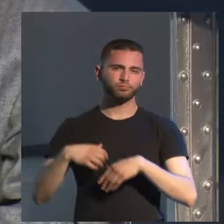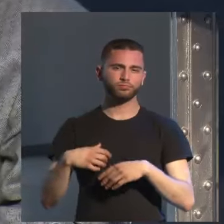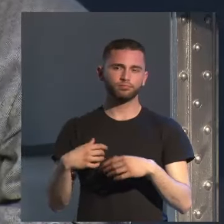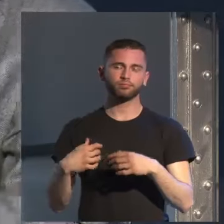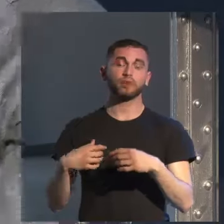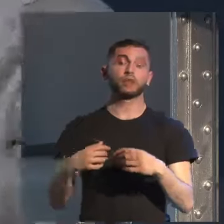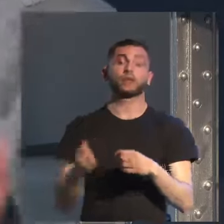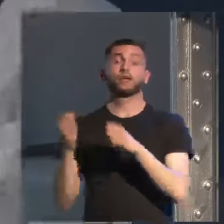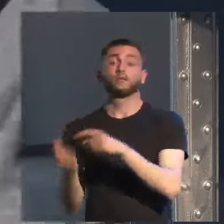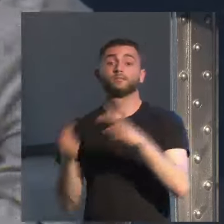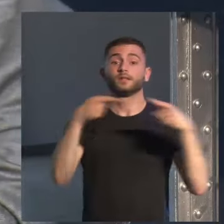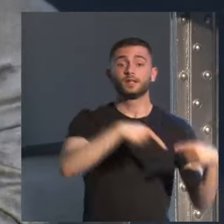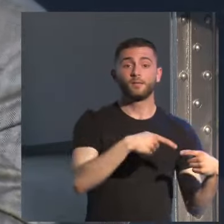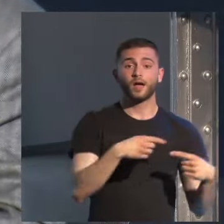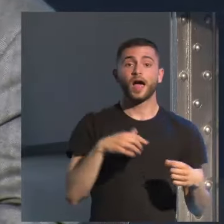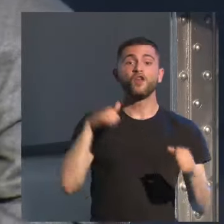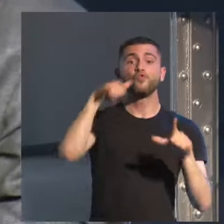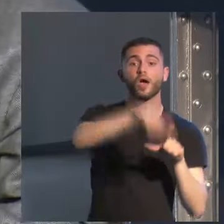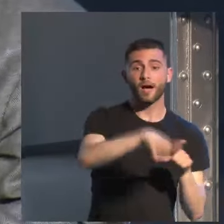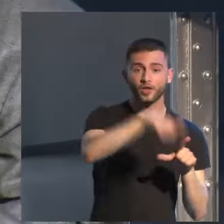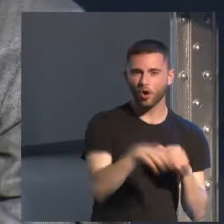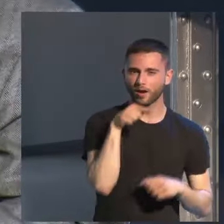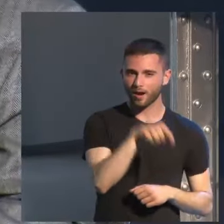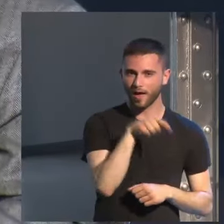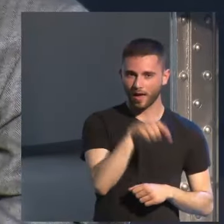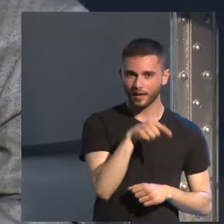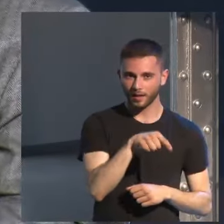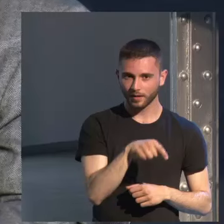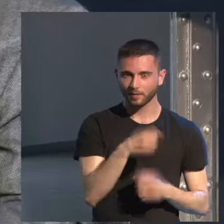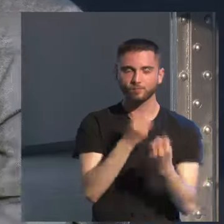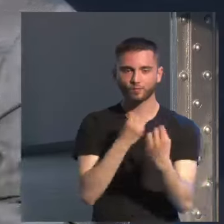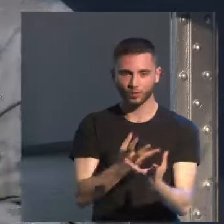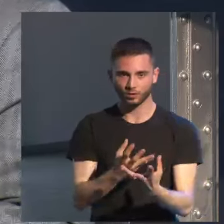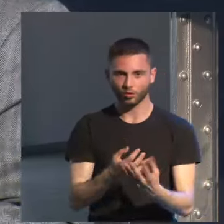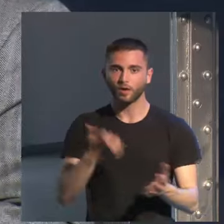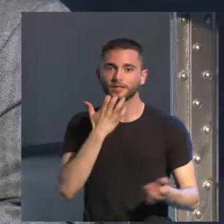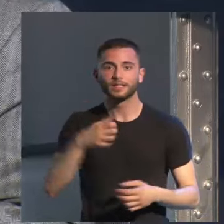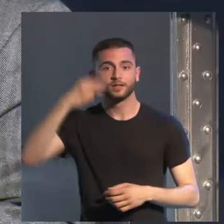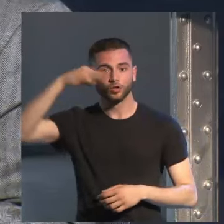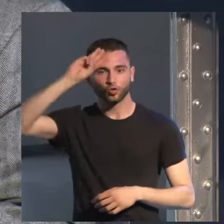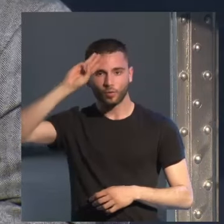porque tengo necesidad de contar esa otra historia pero cuando escribo de la Cuba contemporánea